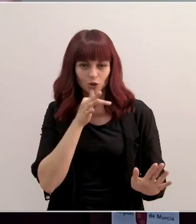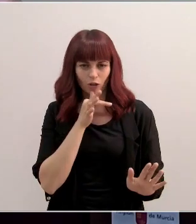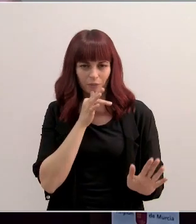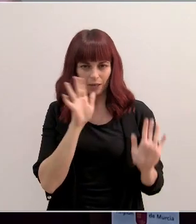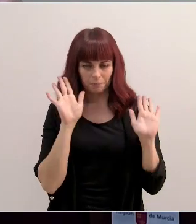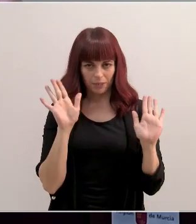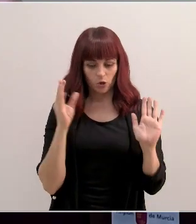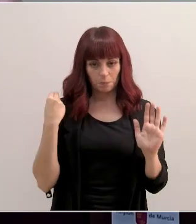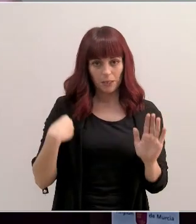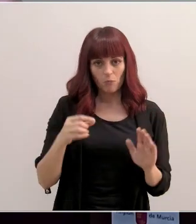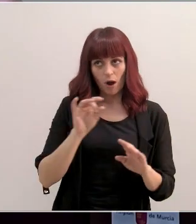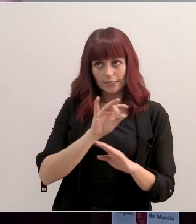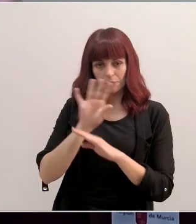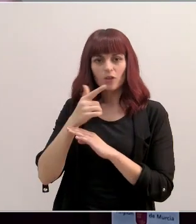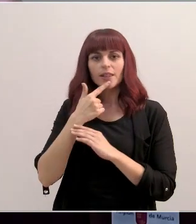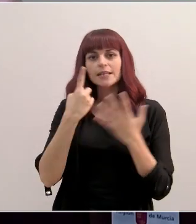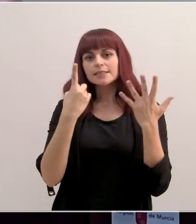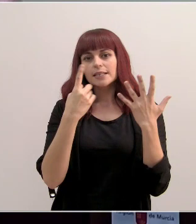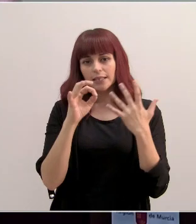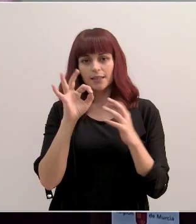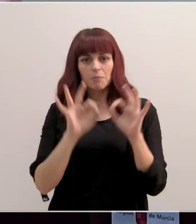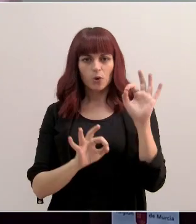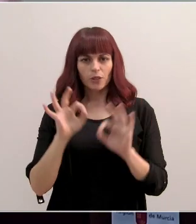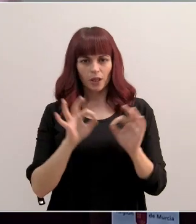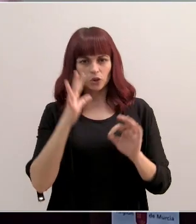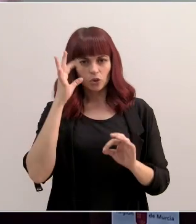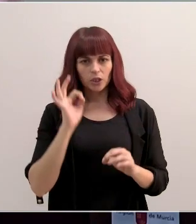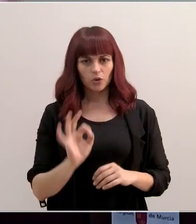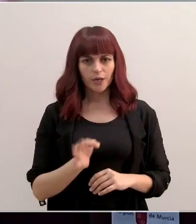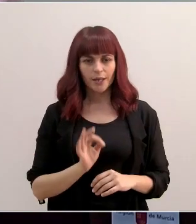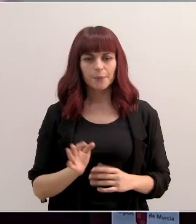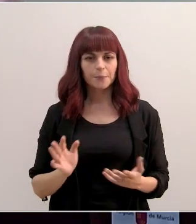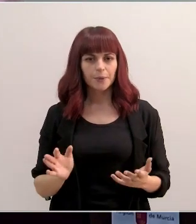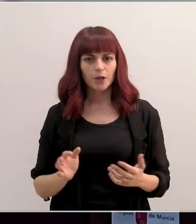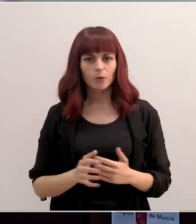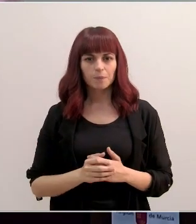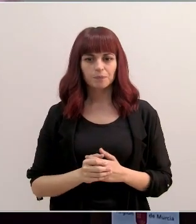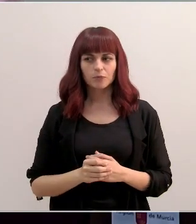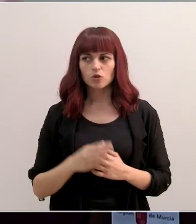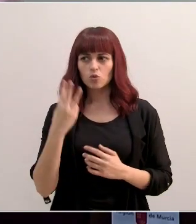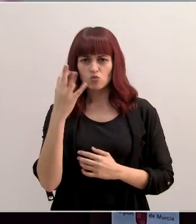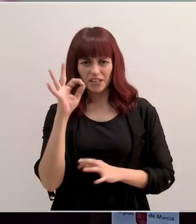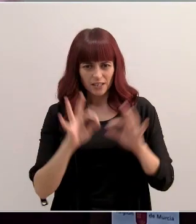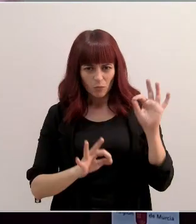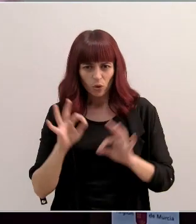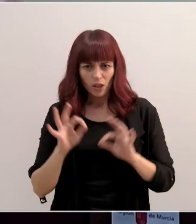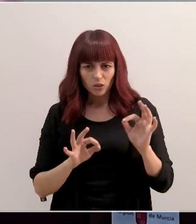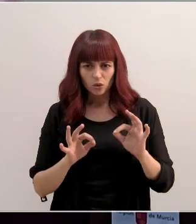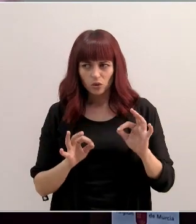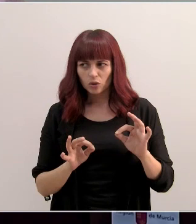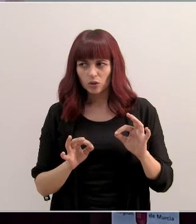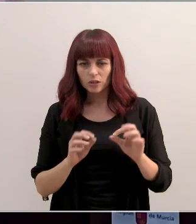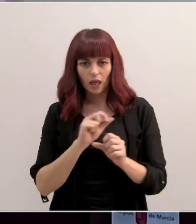Pero de los que ya se han enviado sería un 60%, creo, de datos. Pero hablaba de un 30% también de esa variante